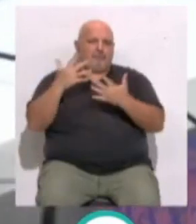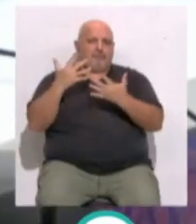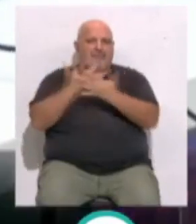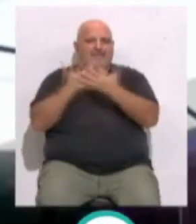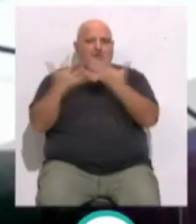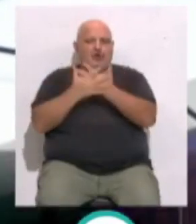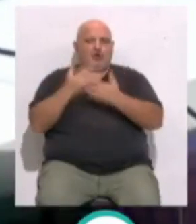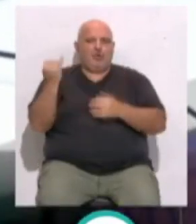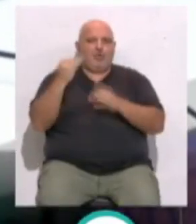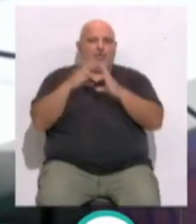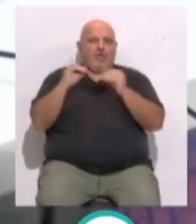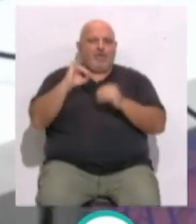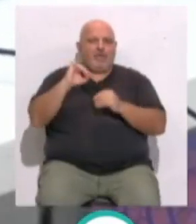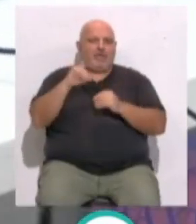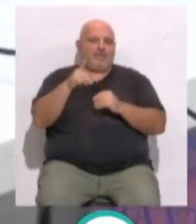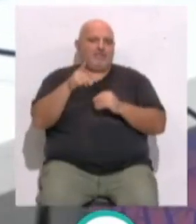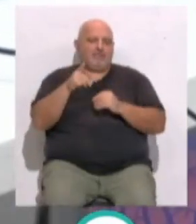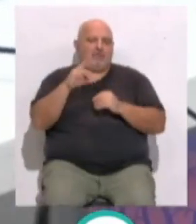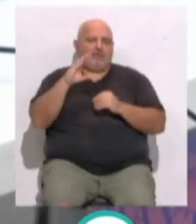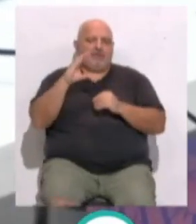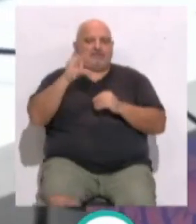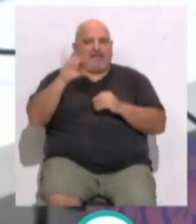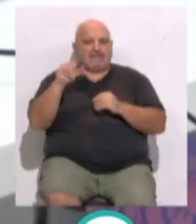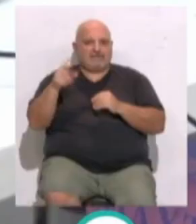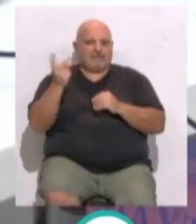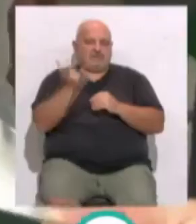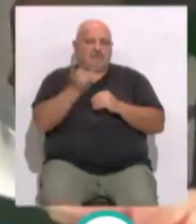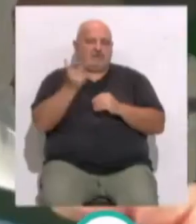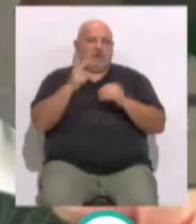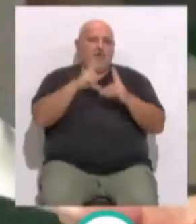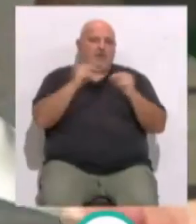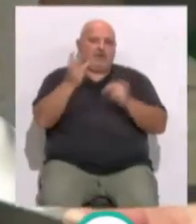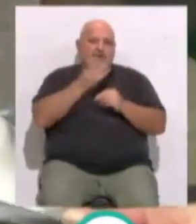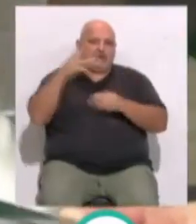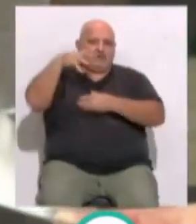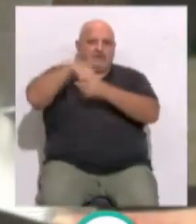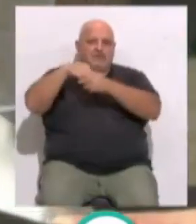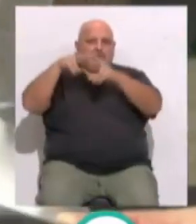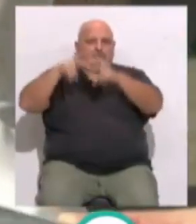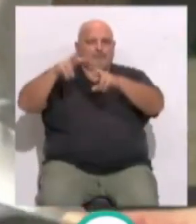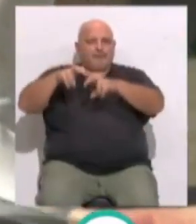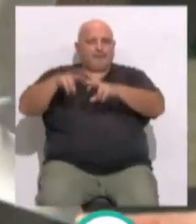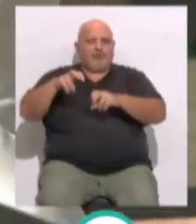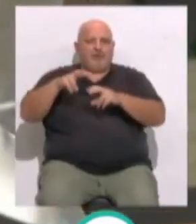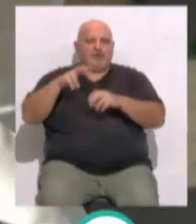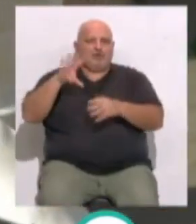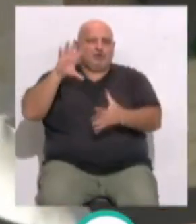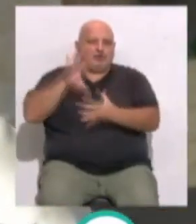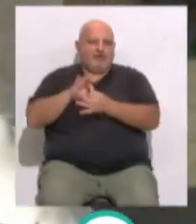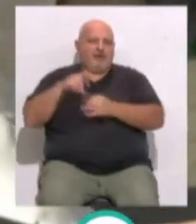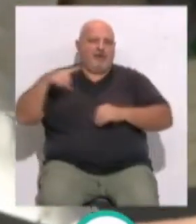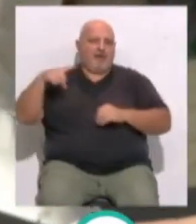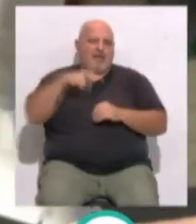entre la Junta de Andalucía, el SAS concretamente, y la UCA. Bueno, pues que se están desarrollando varias investigaciones